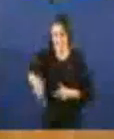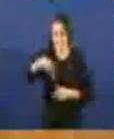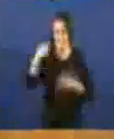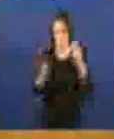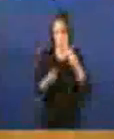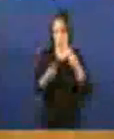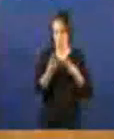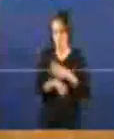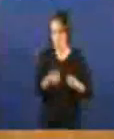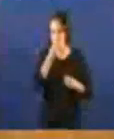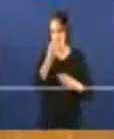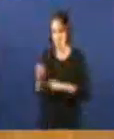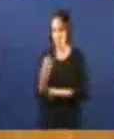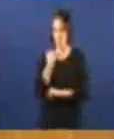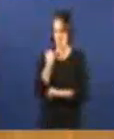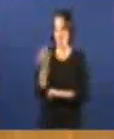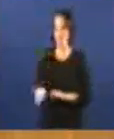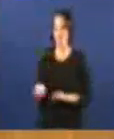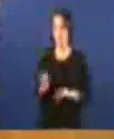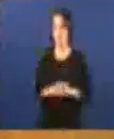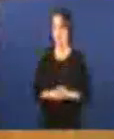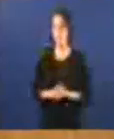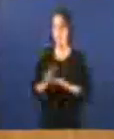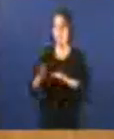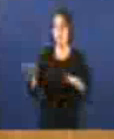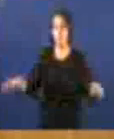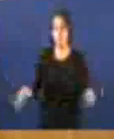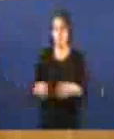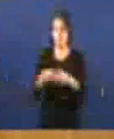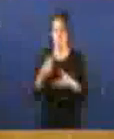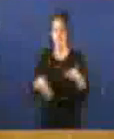que a min. Non cousas que a min non me vai moi ben. Vostedes son disléxicos.